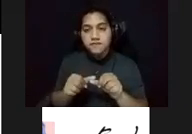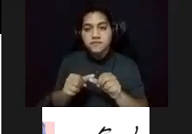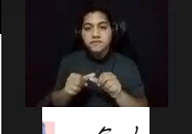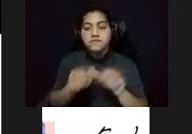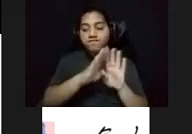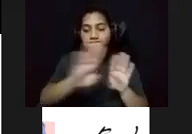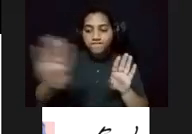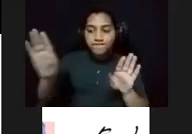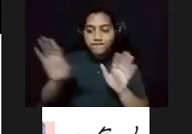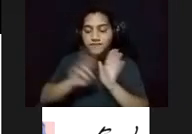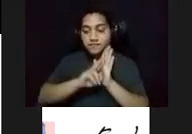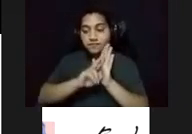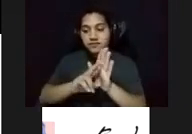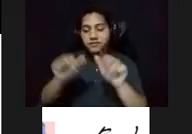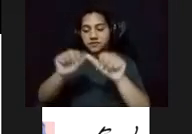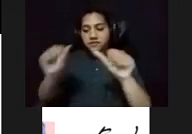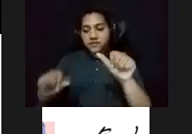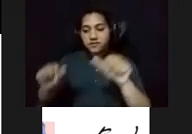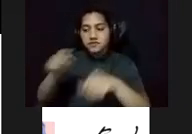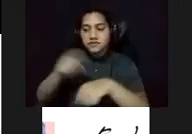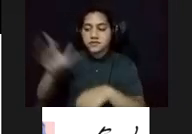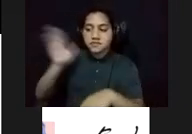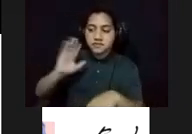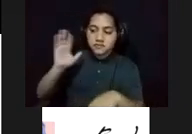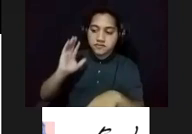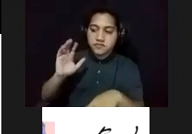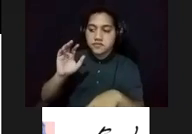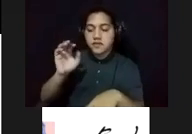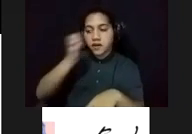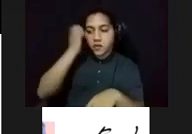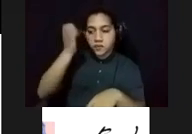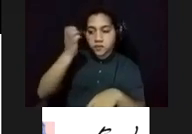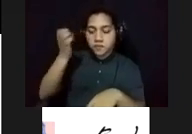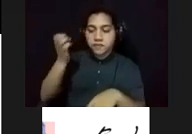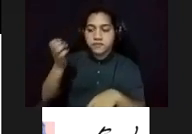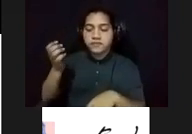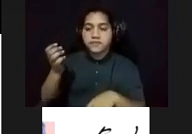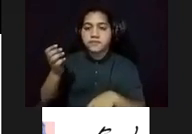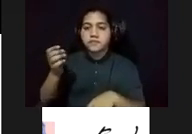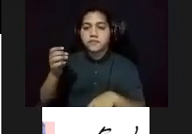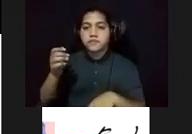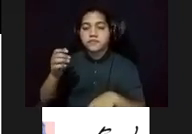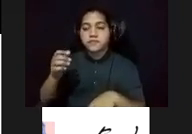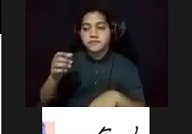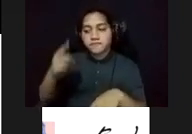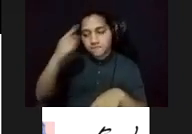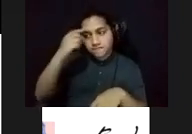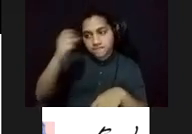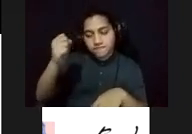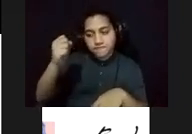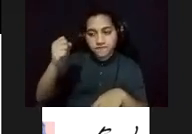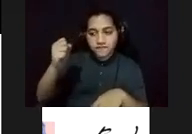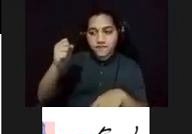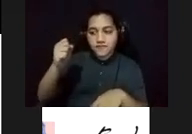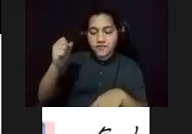arquitectónica del periodo medieval europeo. En la memoria capitalina es el registro de un